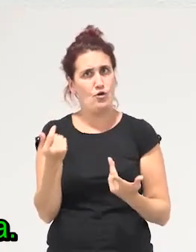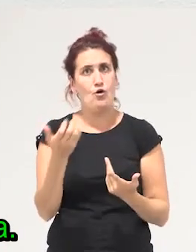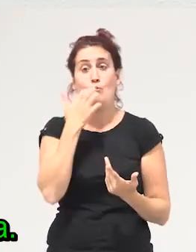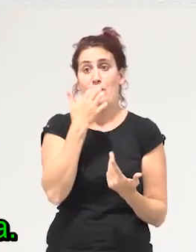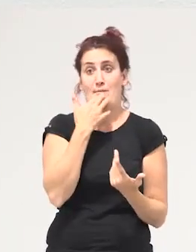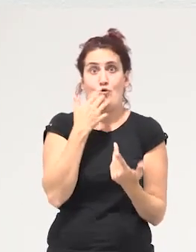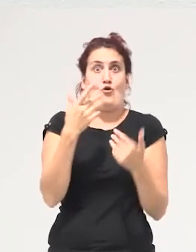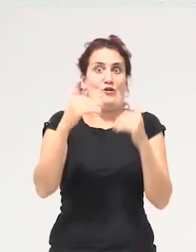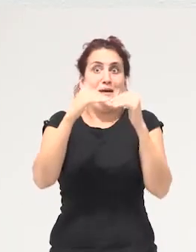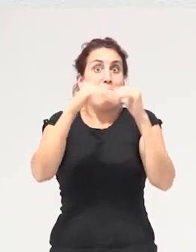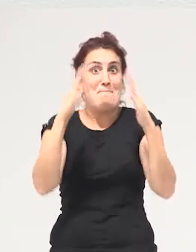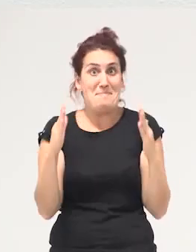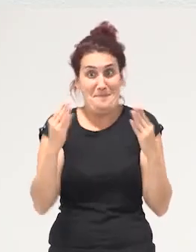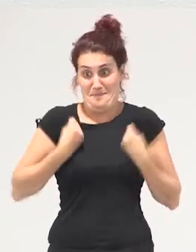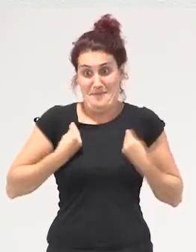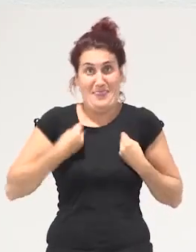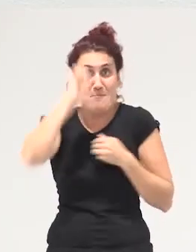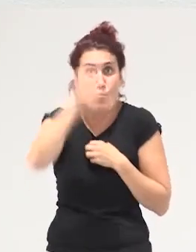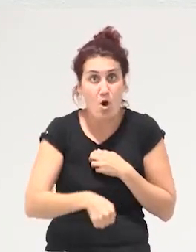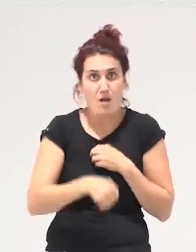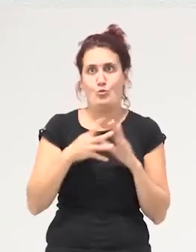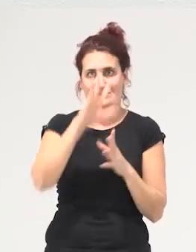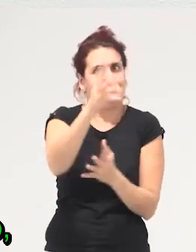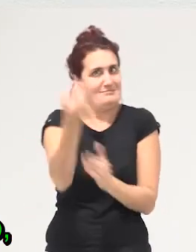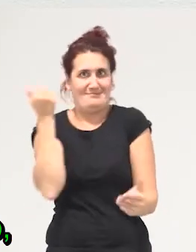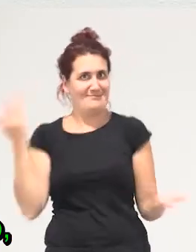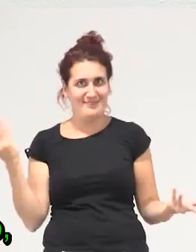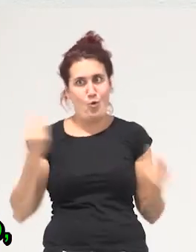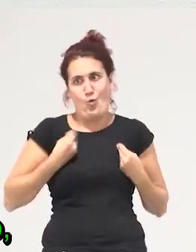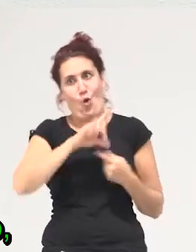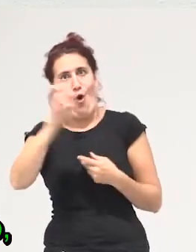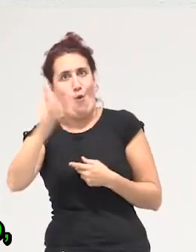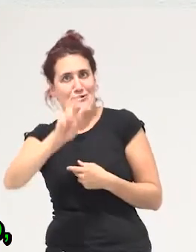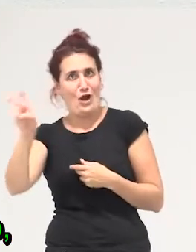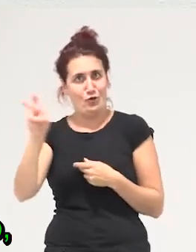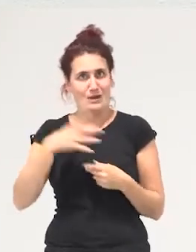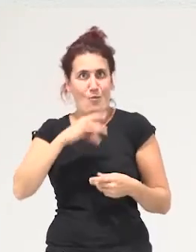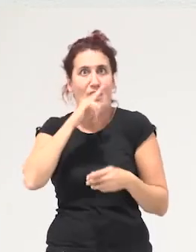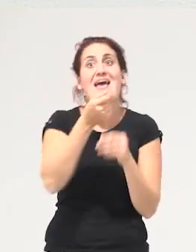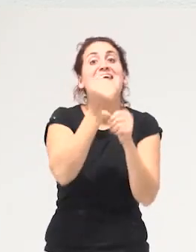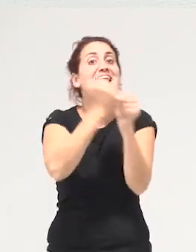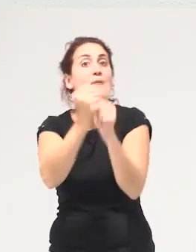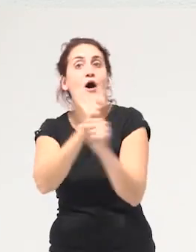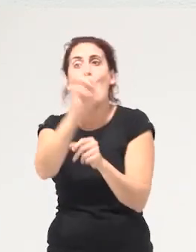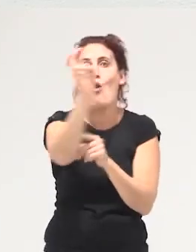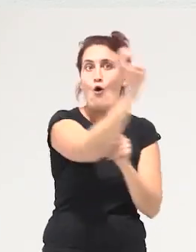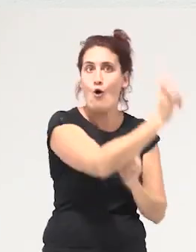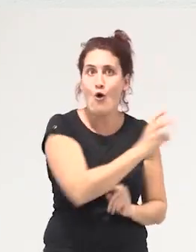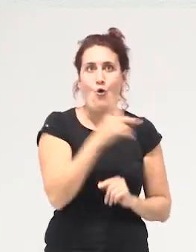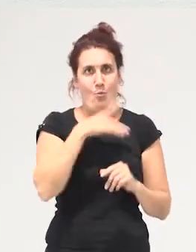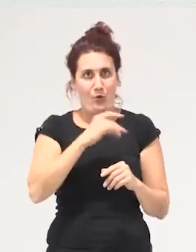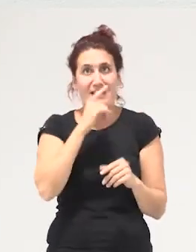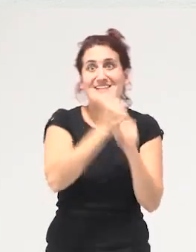vivienda vacía por ejemplo una reforma fiscal progresiva que redistribuya del capital al trabajo y de los trabajos pagados a los